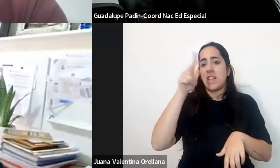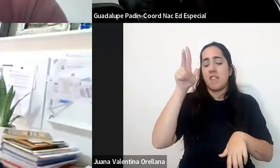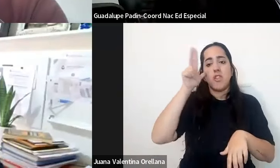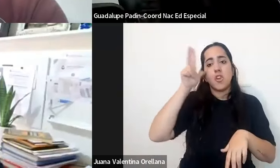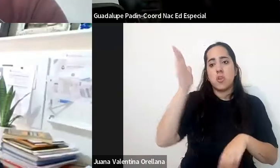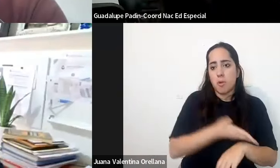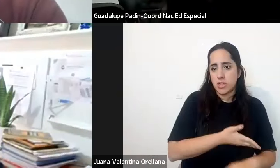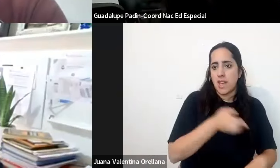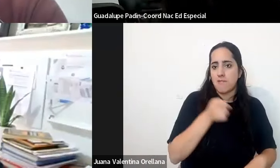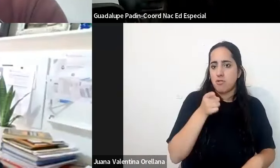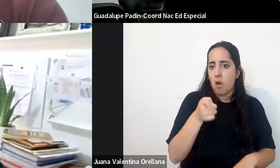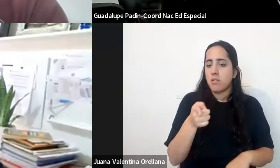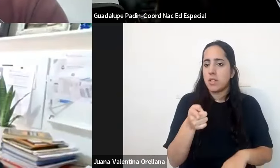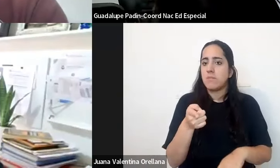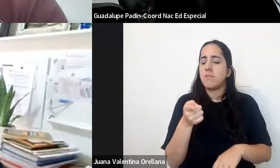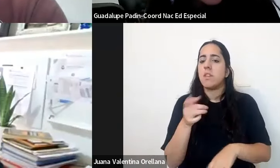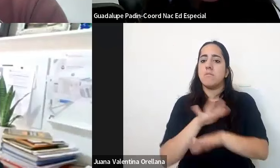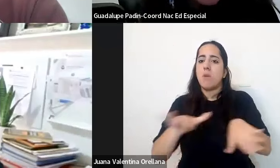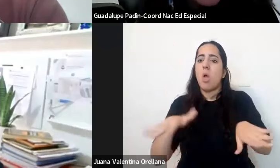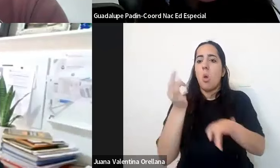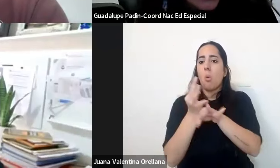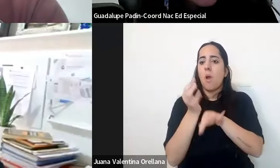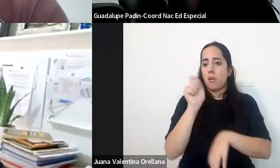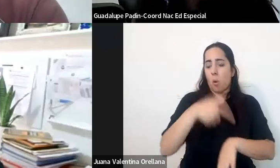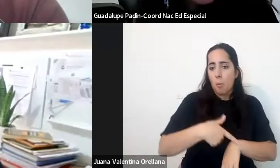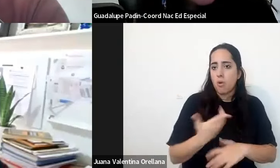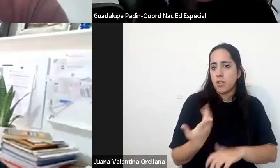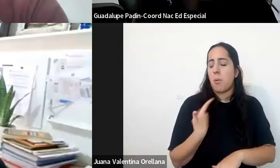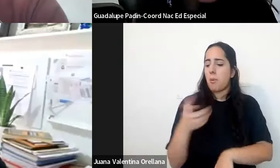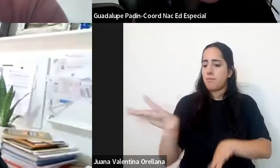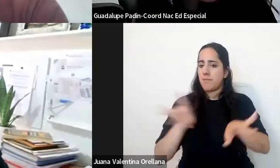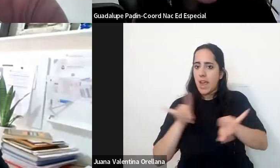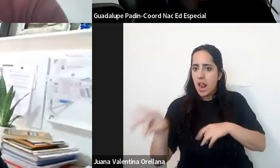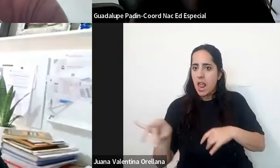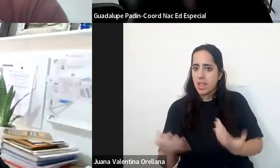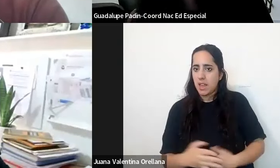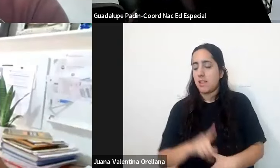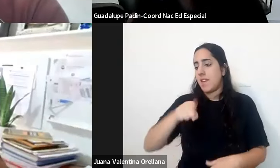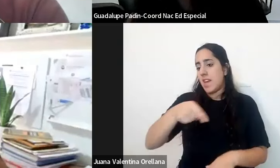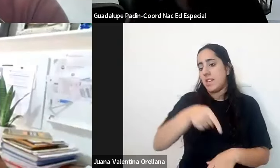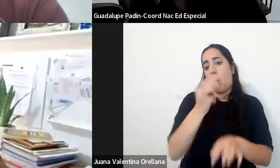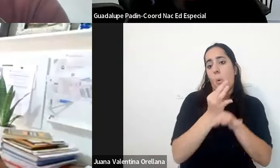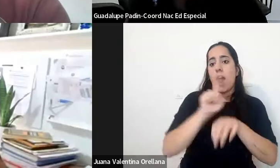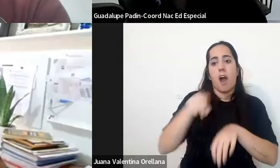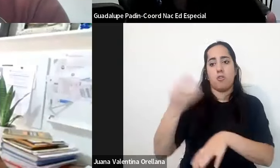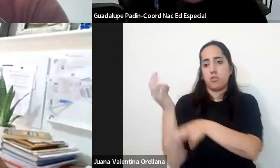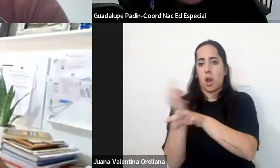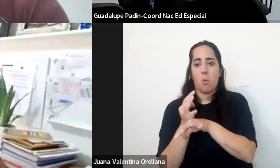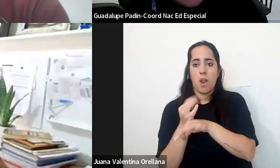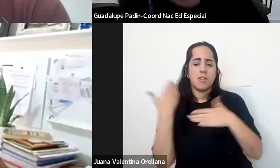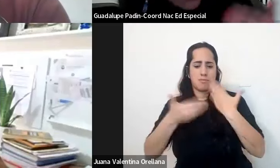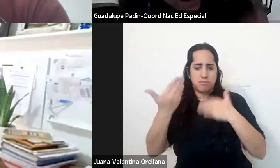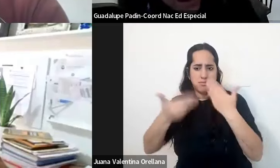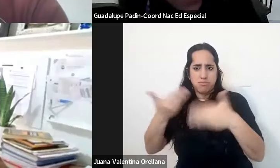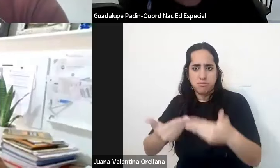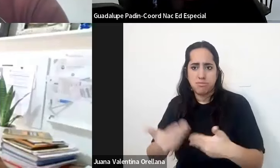estudiantes y está en escuelas iniciales comunes siendo su derecho poder elegir esa u otra escuela se está avanzando 10